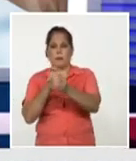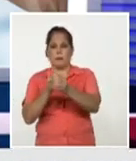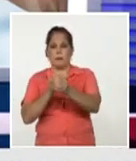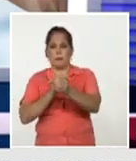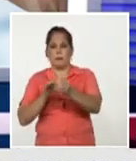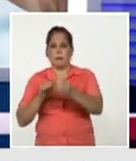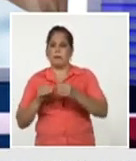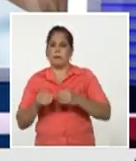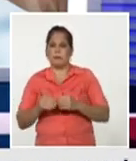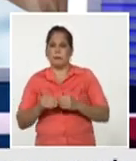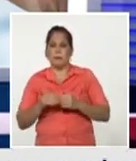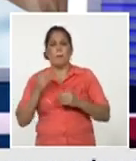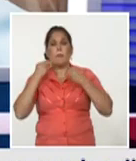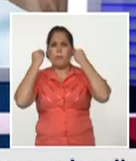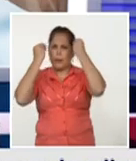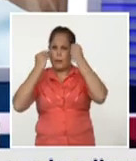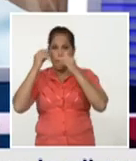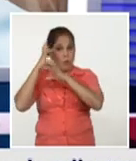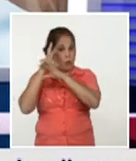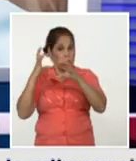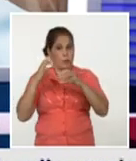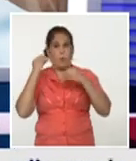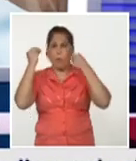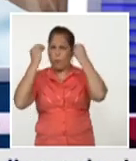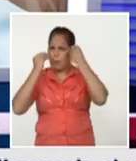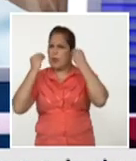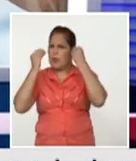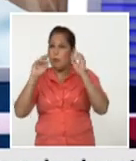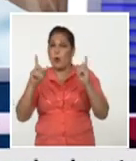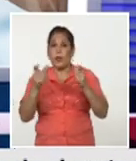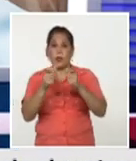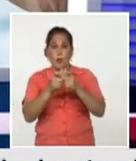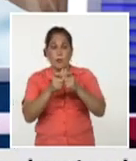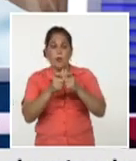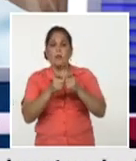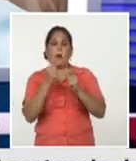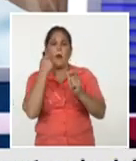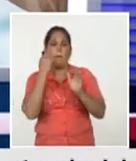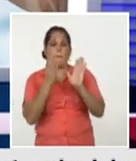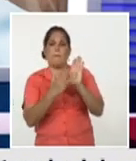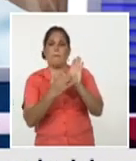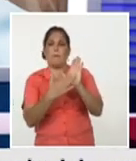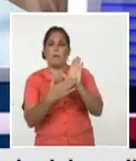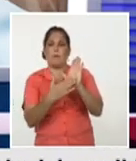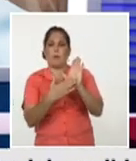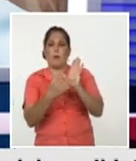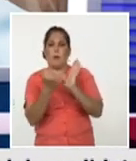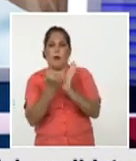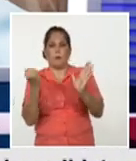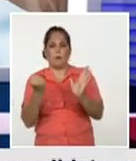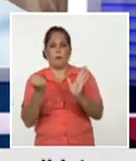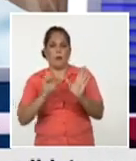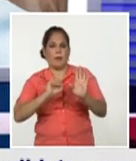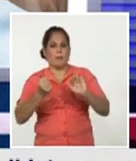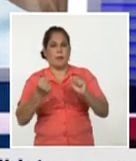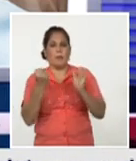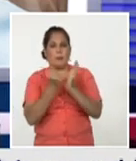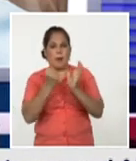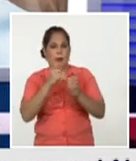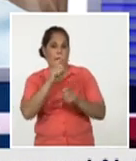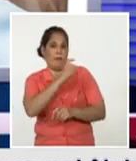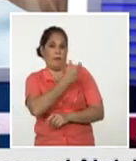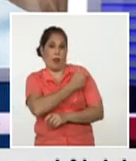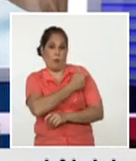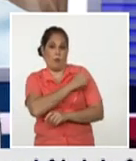y esperamos los científicos esperamos poder reunir todas las evidencias que necesita la autoridad regulatoria para que la vacuna pueda ser